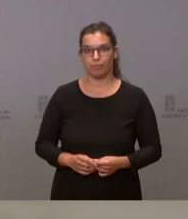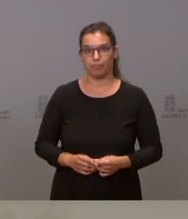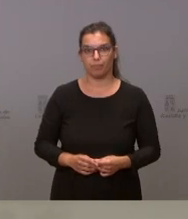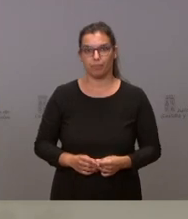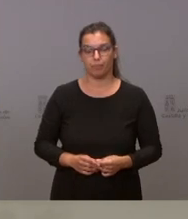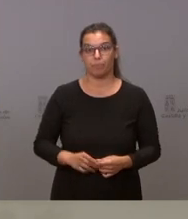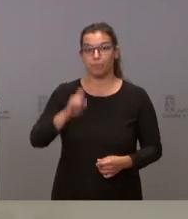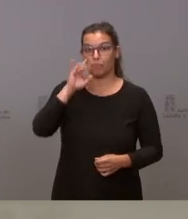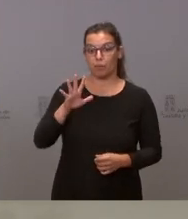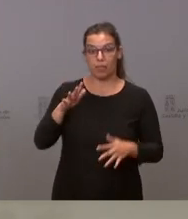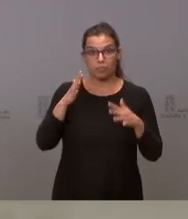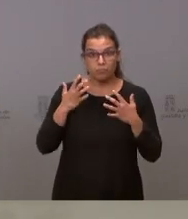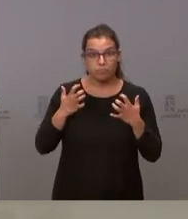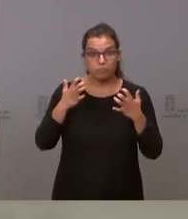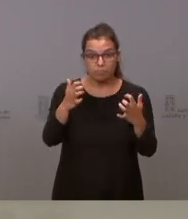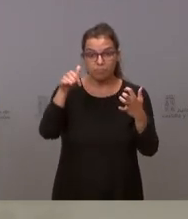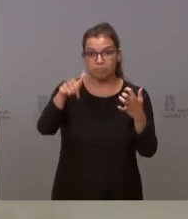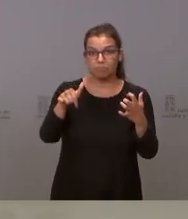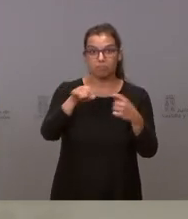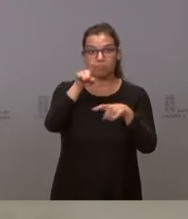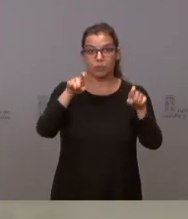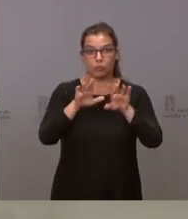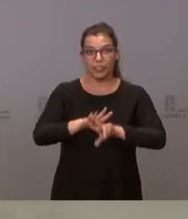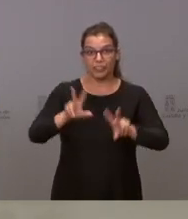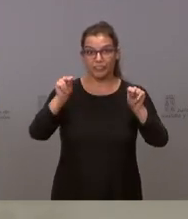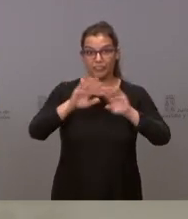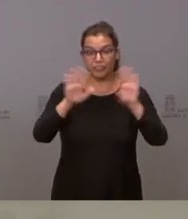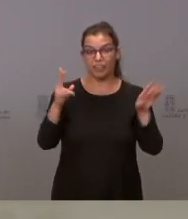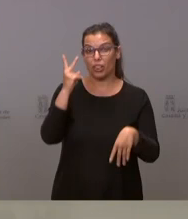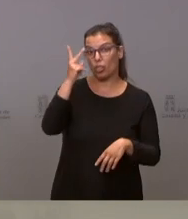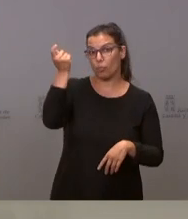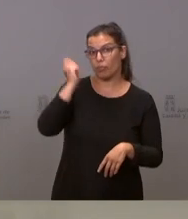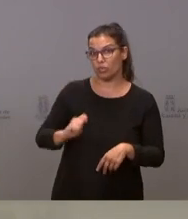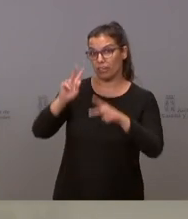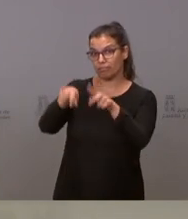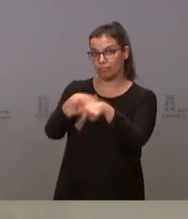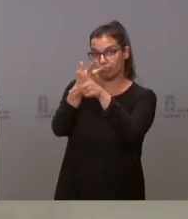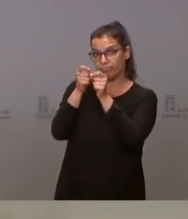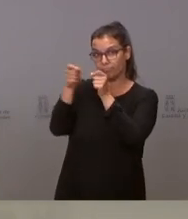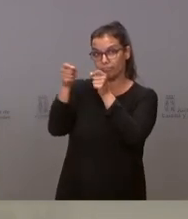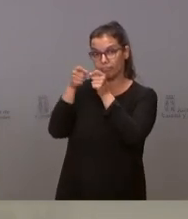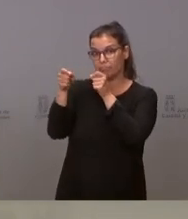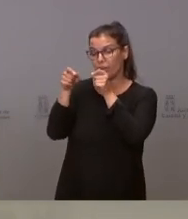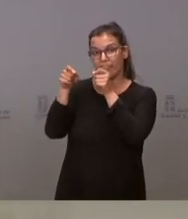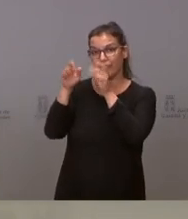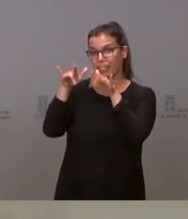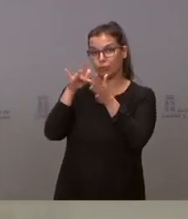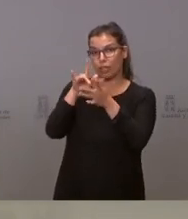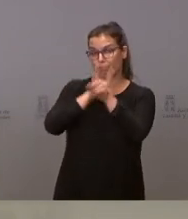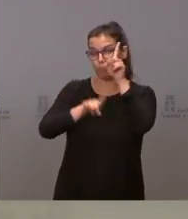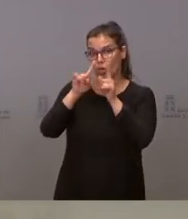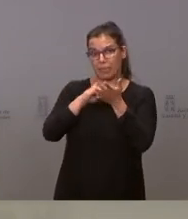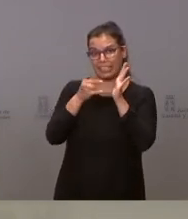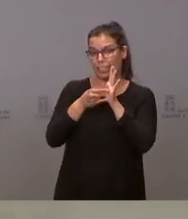Parece que no tenemos más preguntas en la sala. Hay dos profesionales que nos siguen por videoconferencia pero por un problema técnico no van a